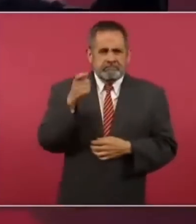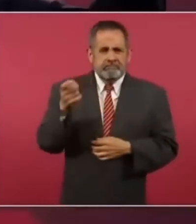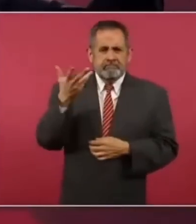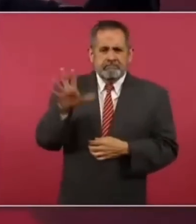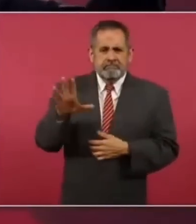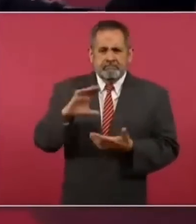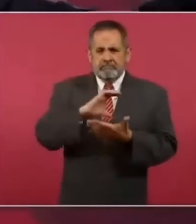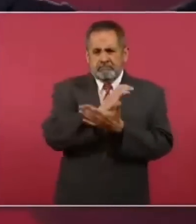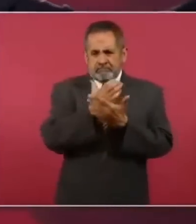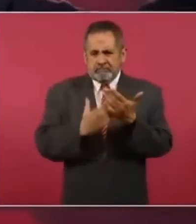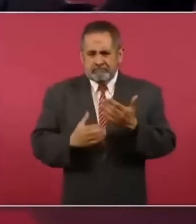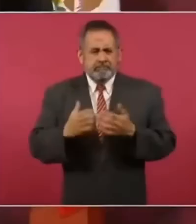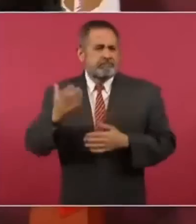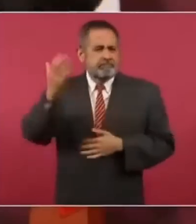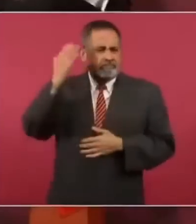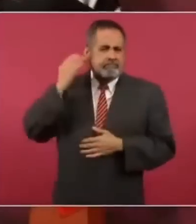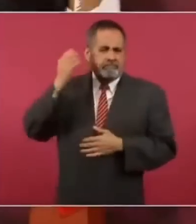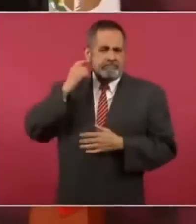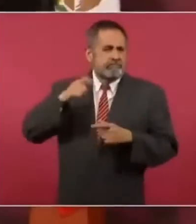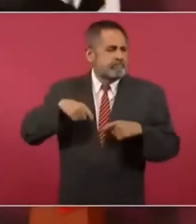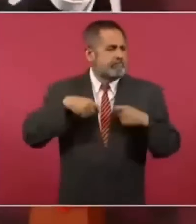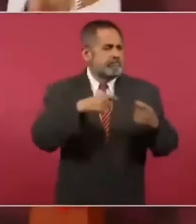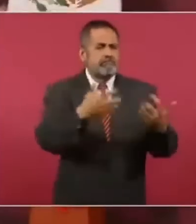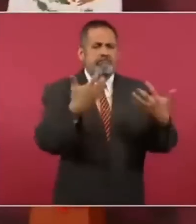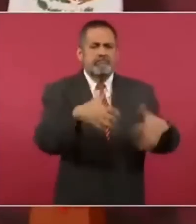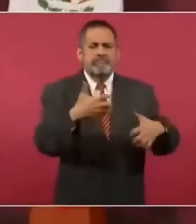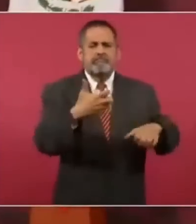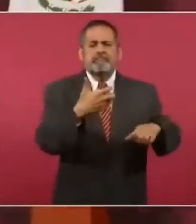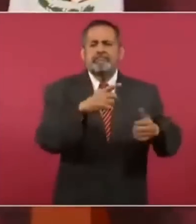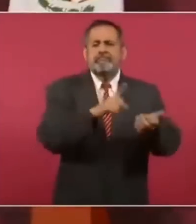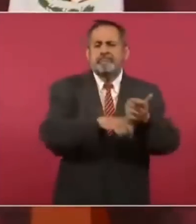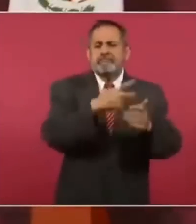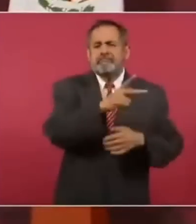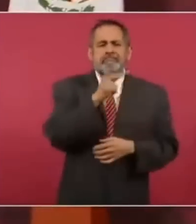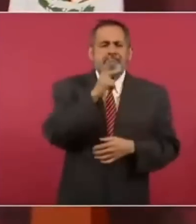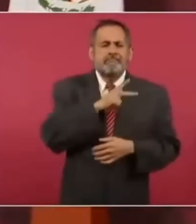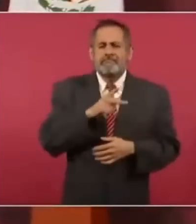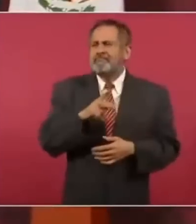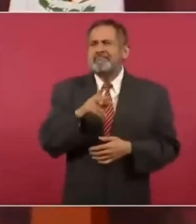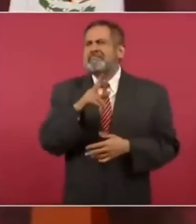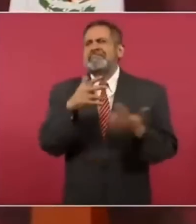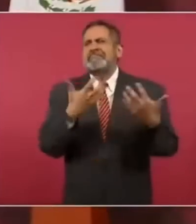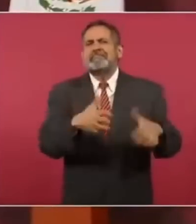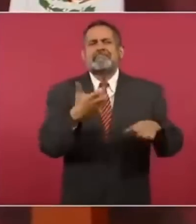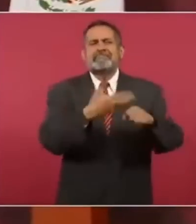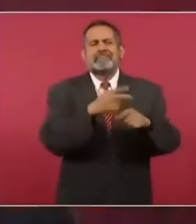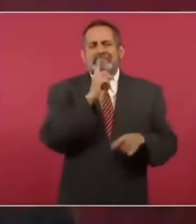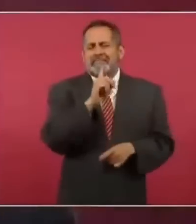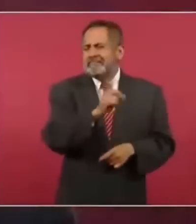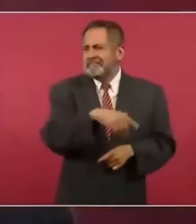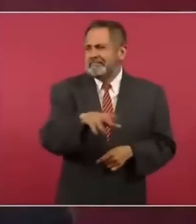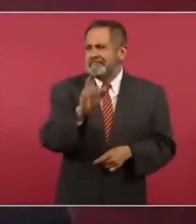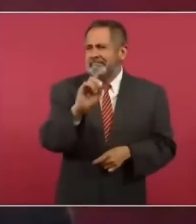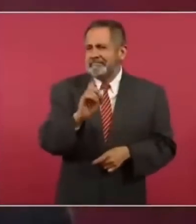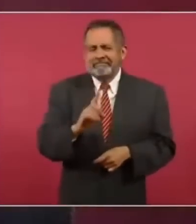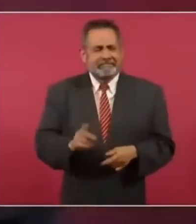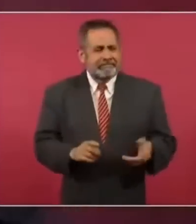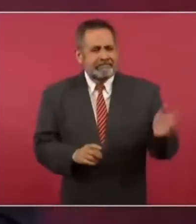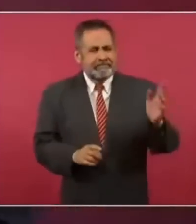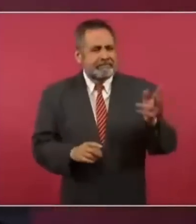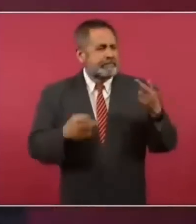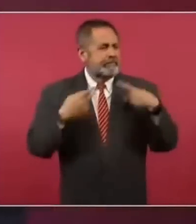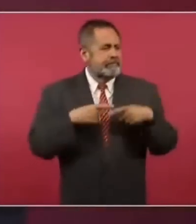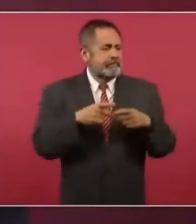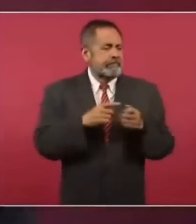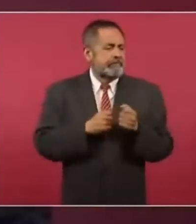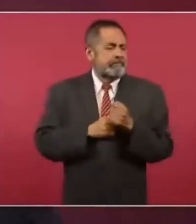que entregaron a empresas petroleras bueno ni siquiera empresas petroleras a